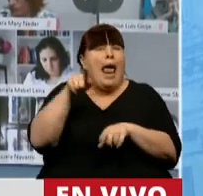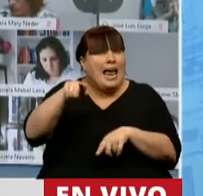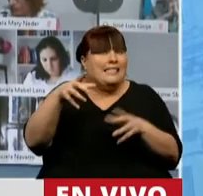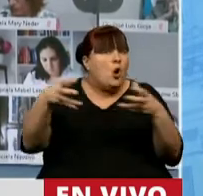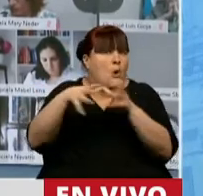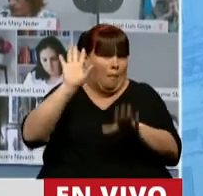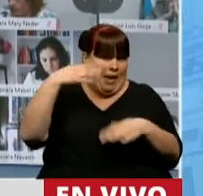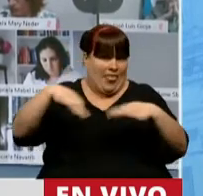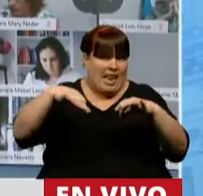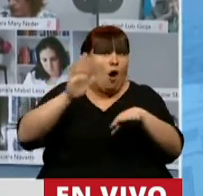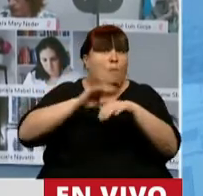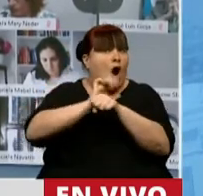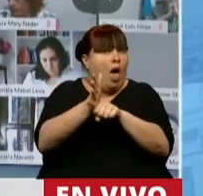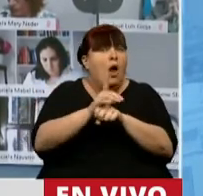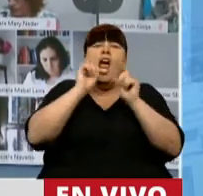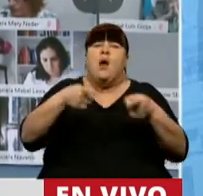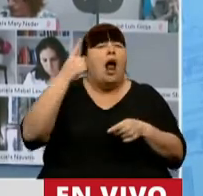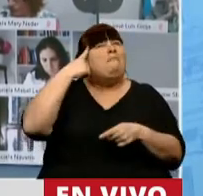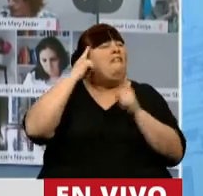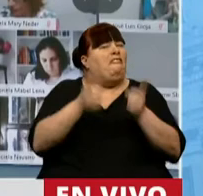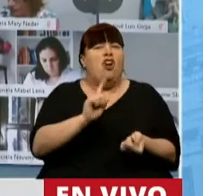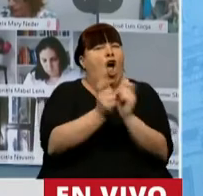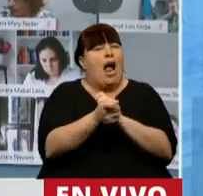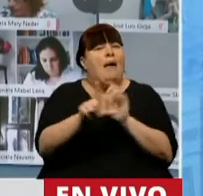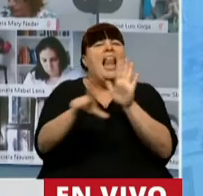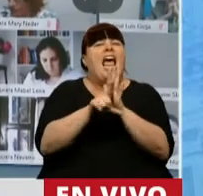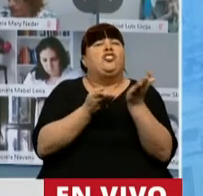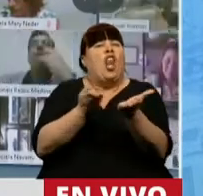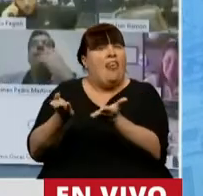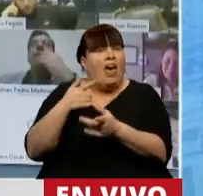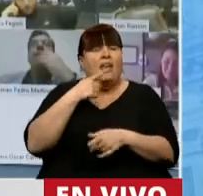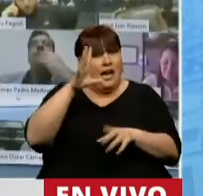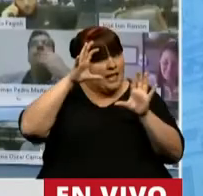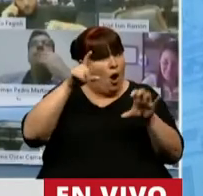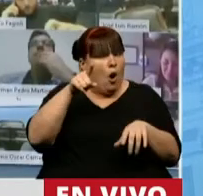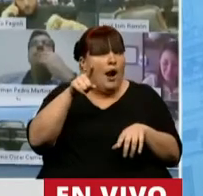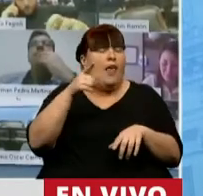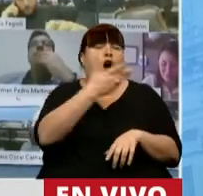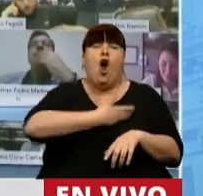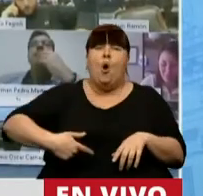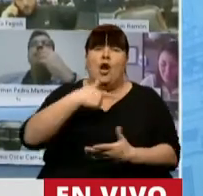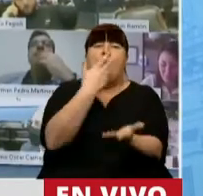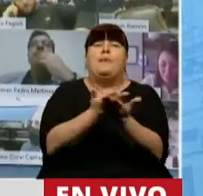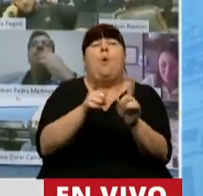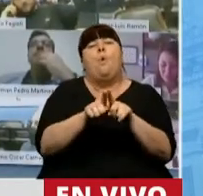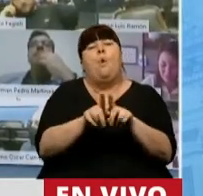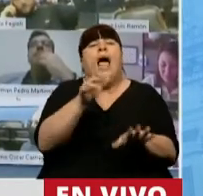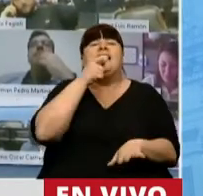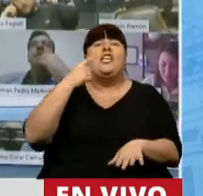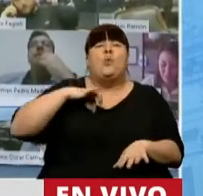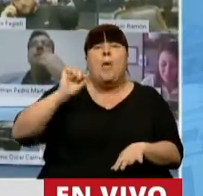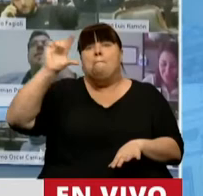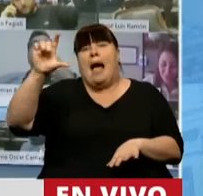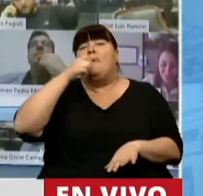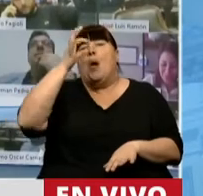principal grupo de riesgo frente a la pandemia, no modificó esta idea. Ley de solidaridad que, recordemos, el oficialismo presentó como diciendo el que cobra un